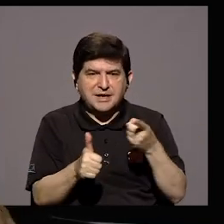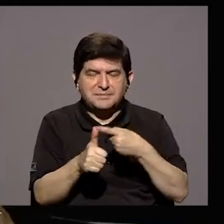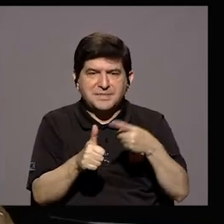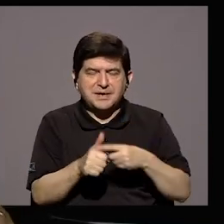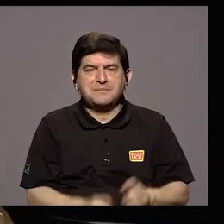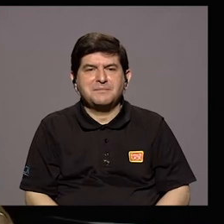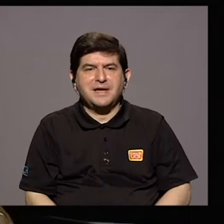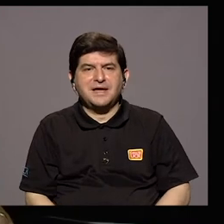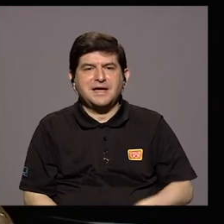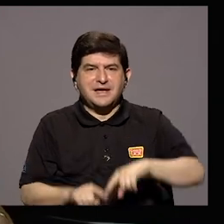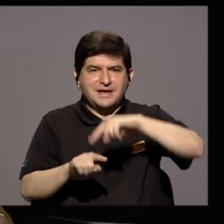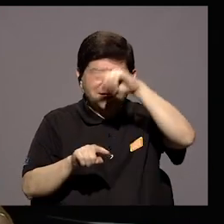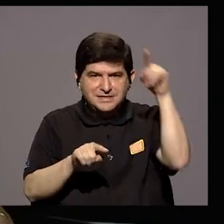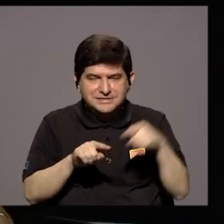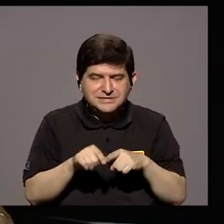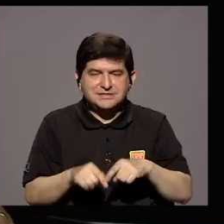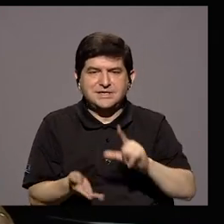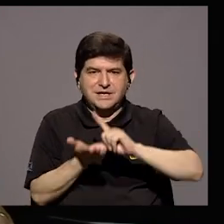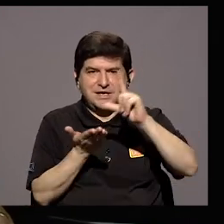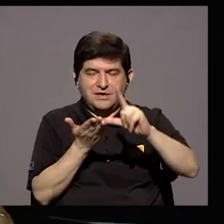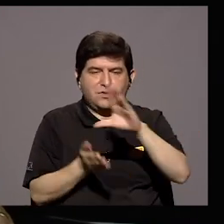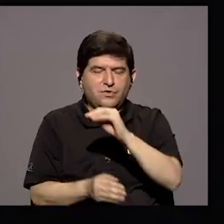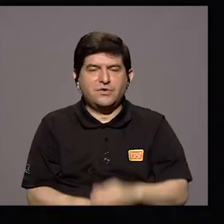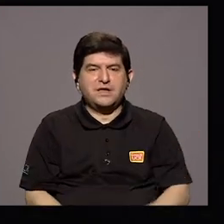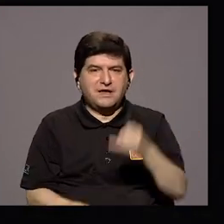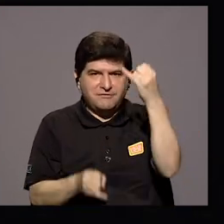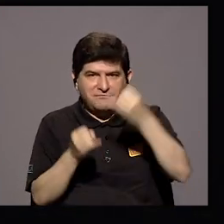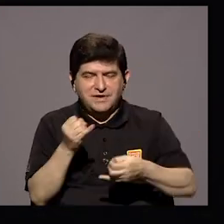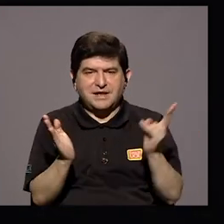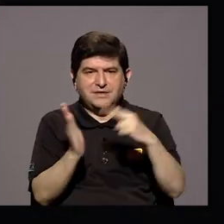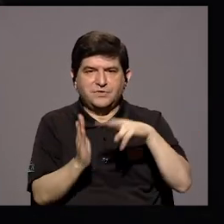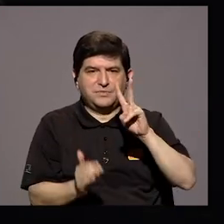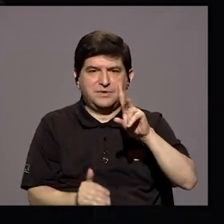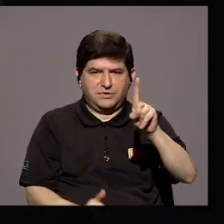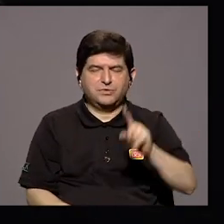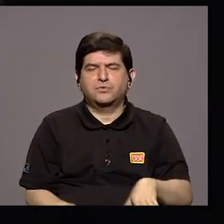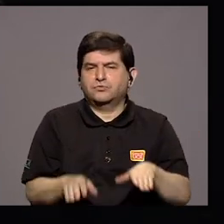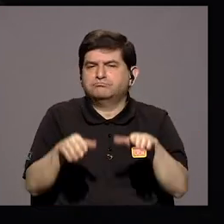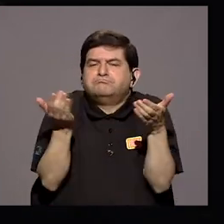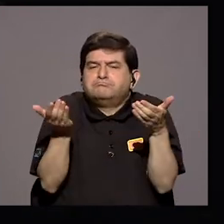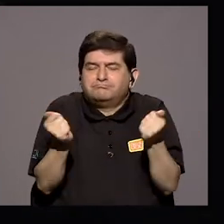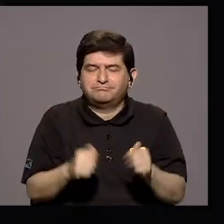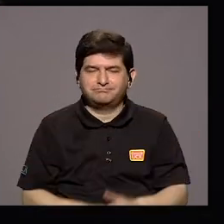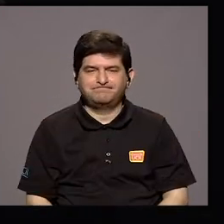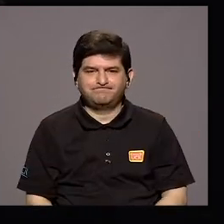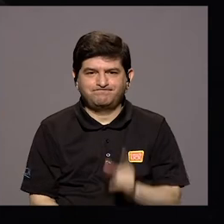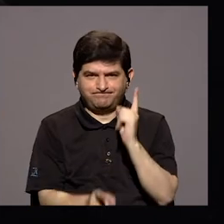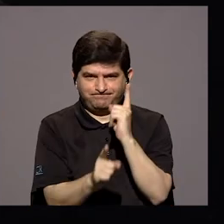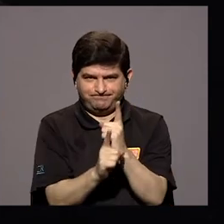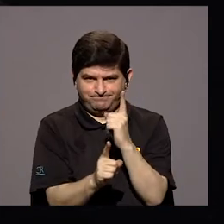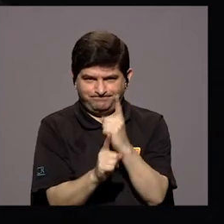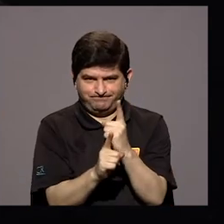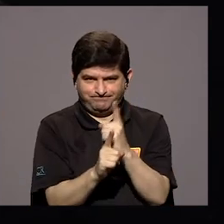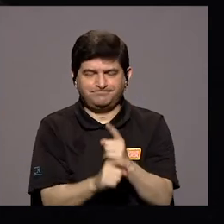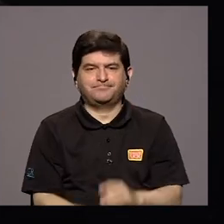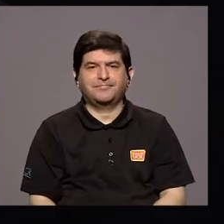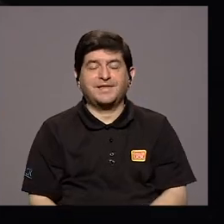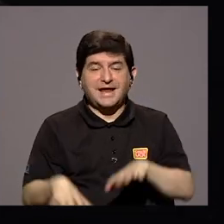Semestre Y Lo Que Va A Significar También Para El Cierre Del 2021 Si Efectivamente Para La Acción